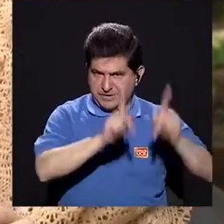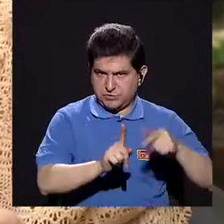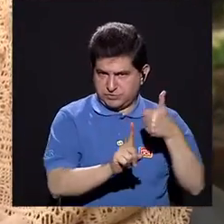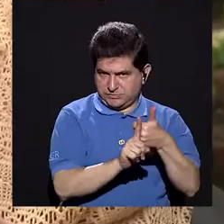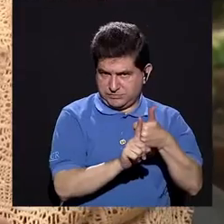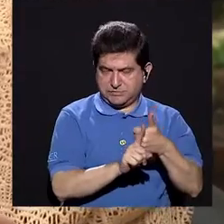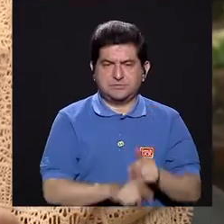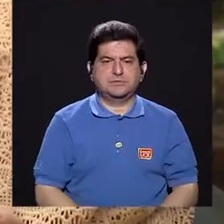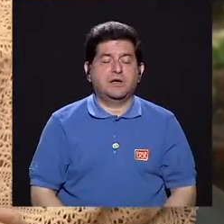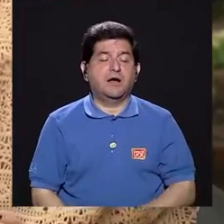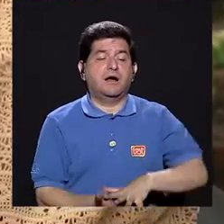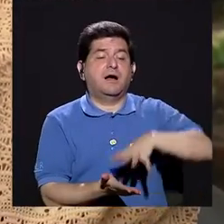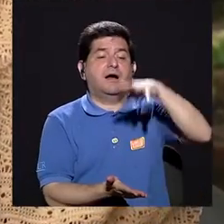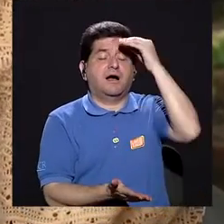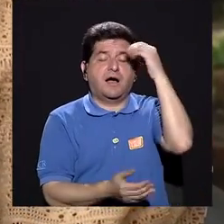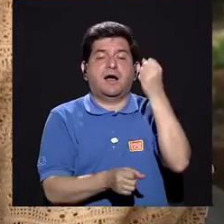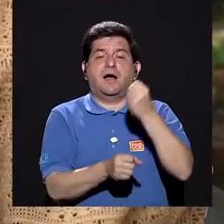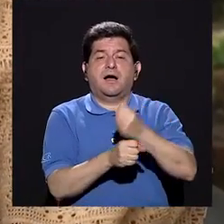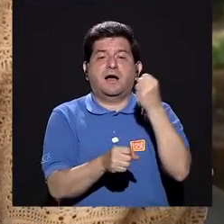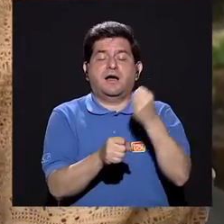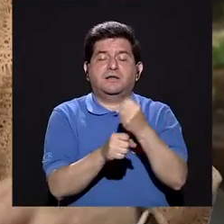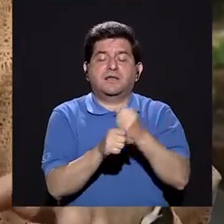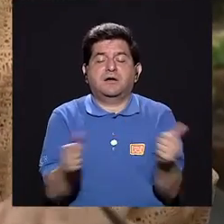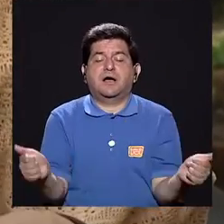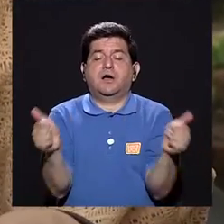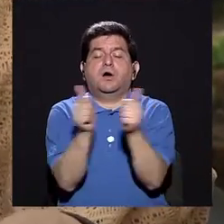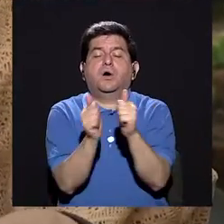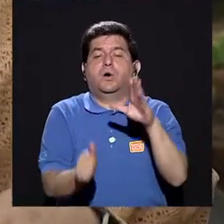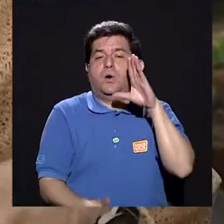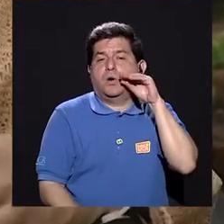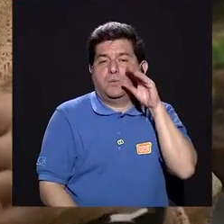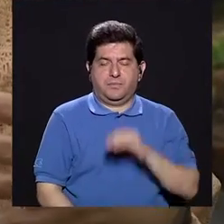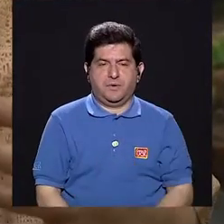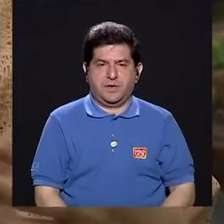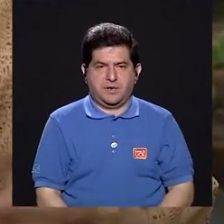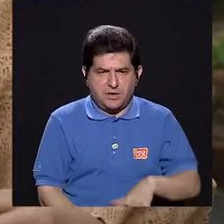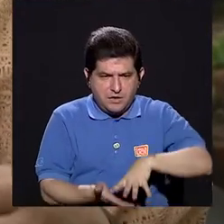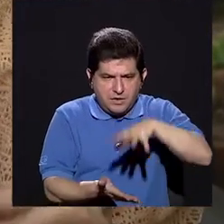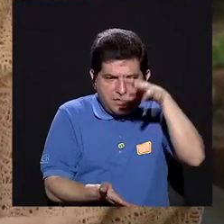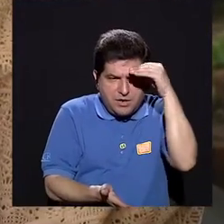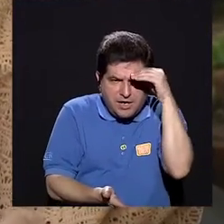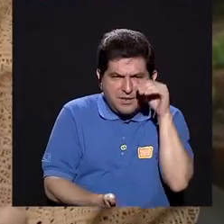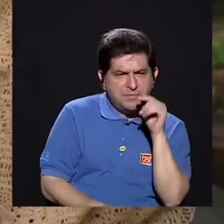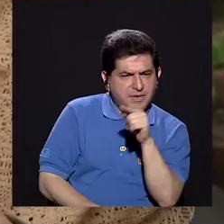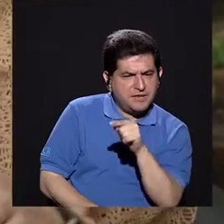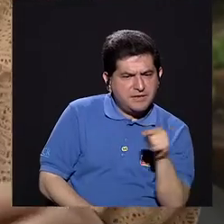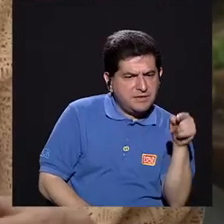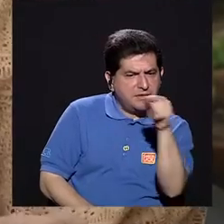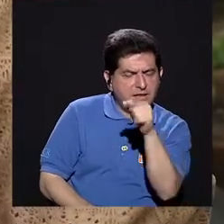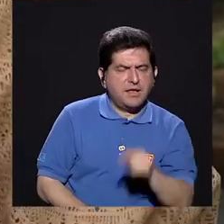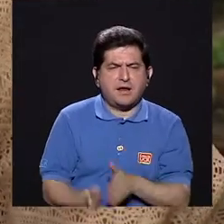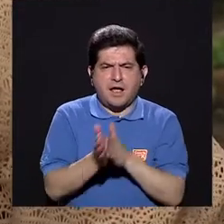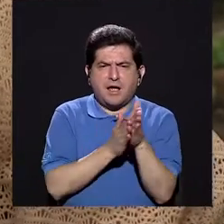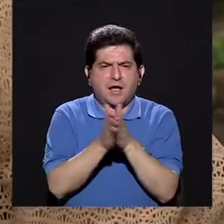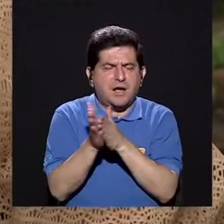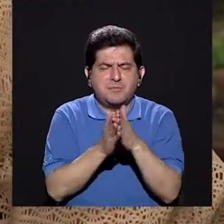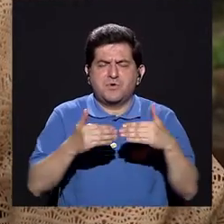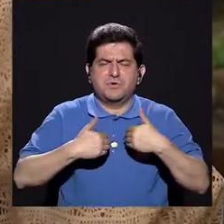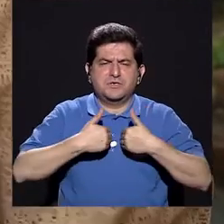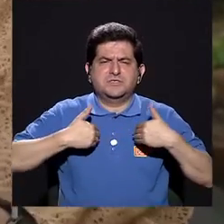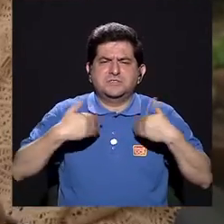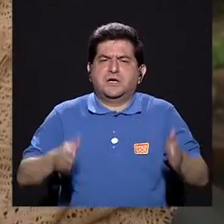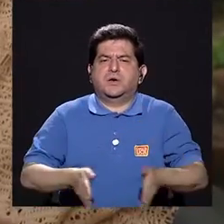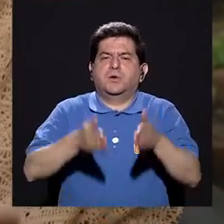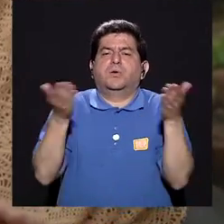gente para que aprenda a trabajar con el perro, para que aprenda a sacar todo lo provechoso que puede dar el